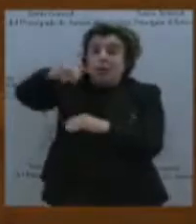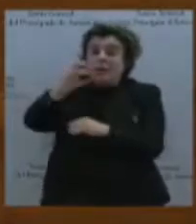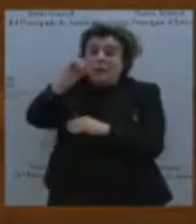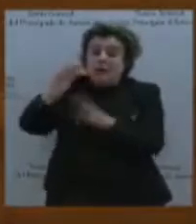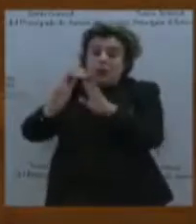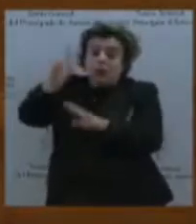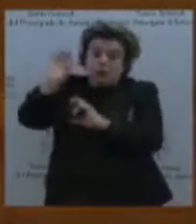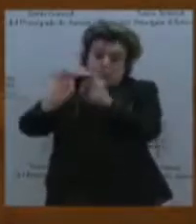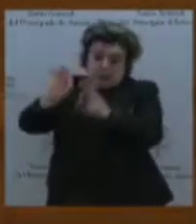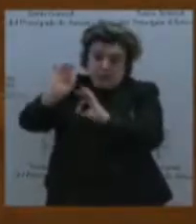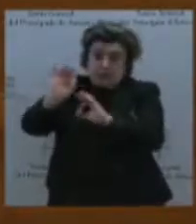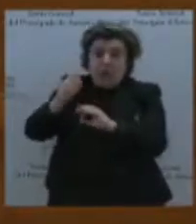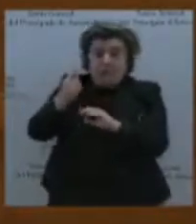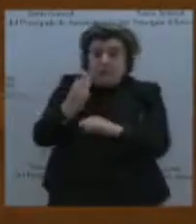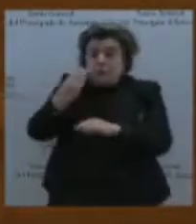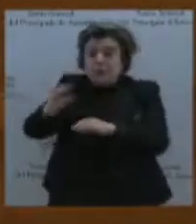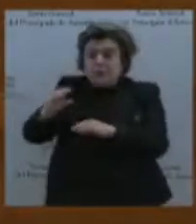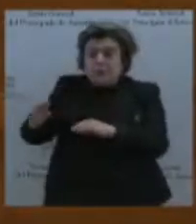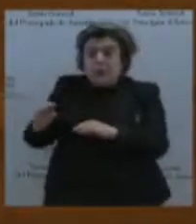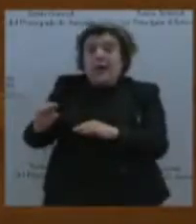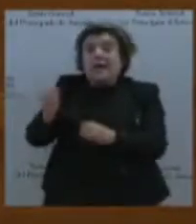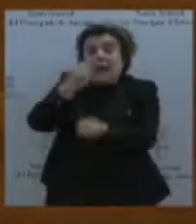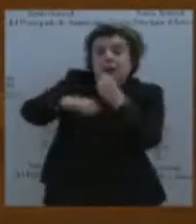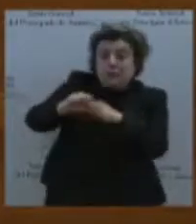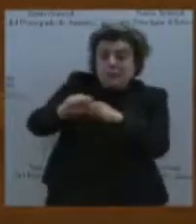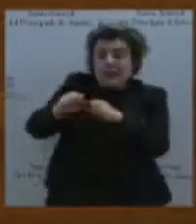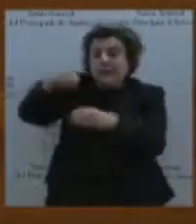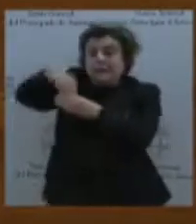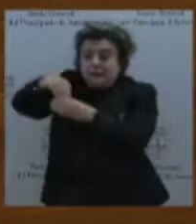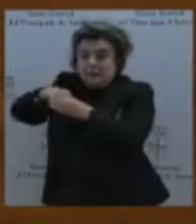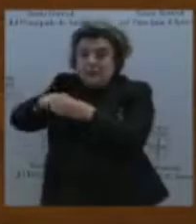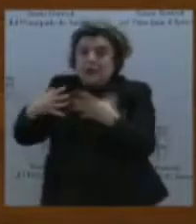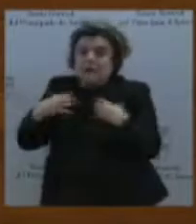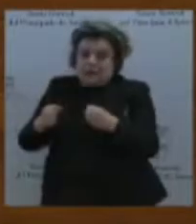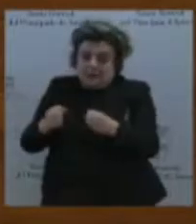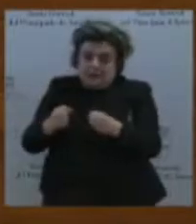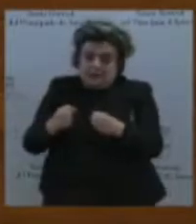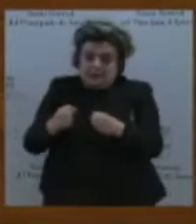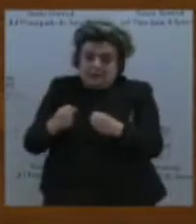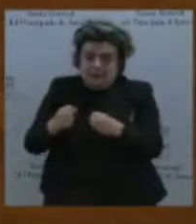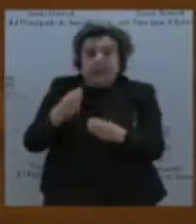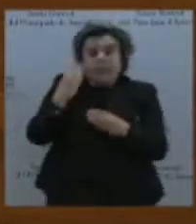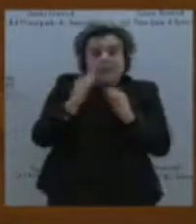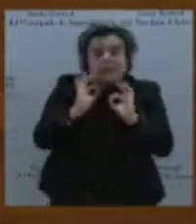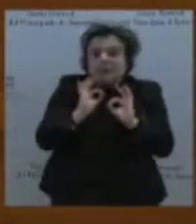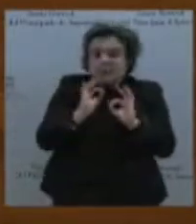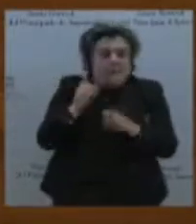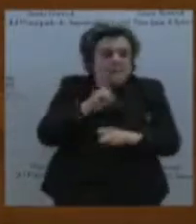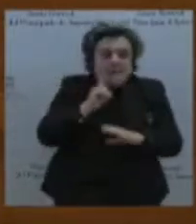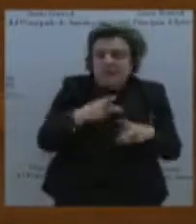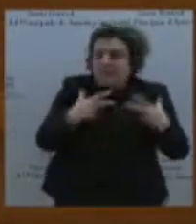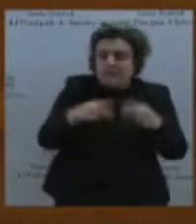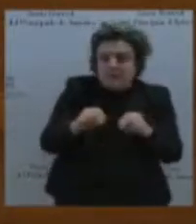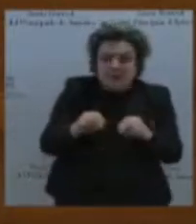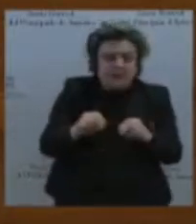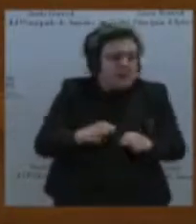Interior y Sanidad. Dejen de mentir, dejen de mentir. Ustedes siempre salen con la falsa bandera, es que mienten permanentemente, con el bulo permanente. Después